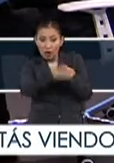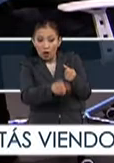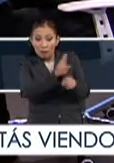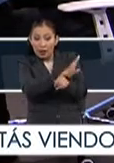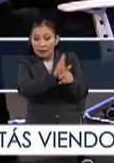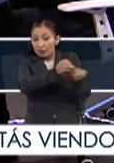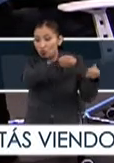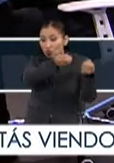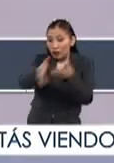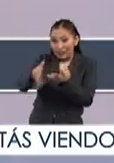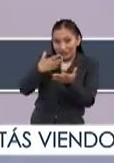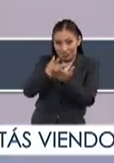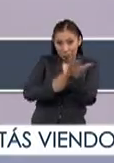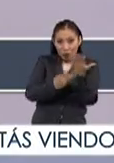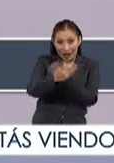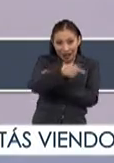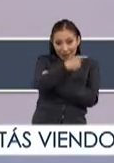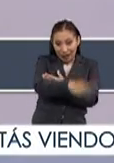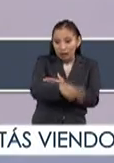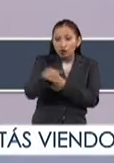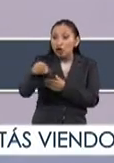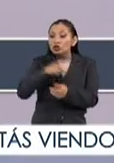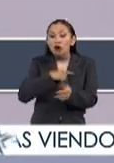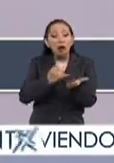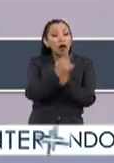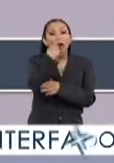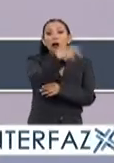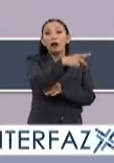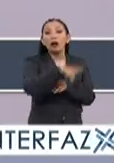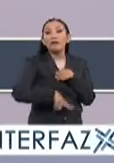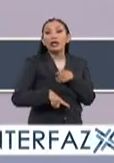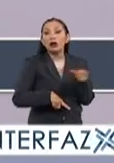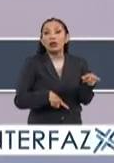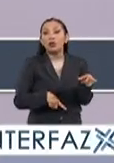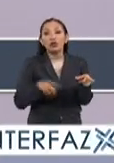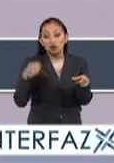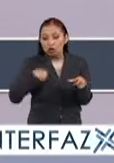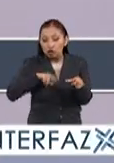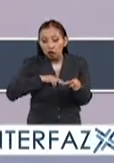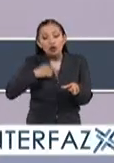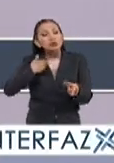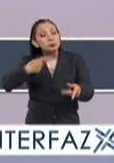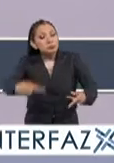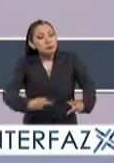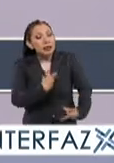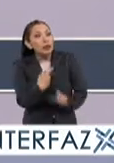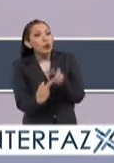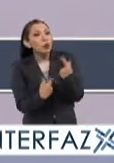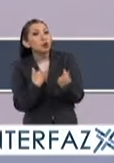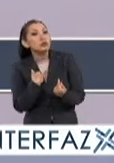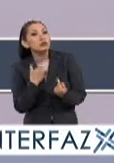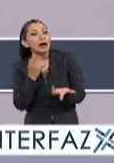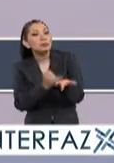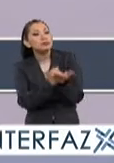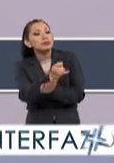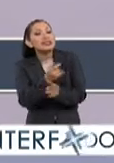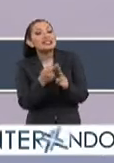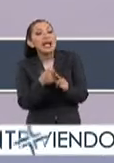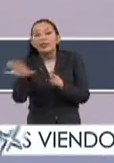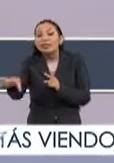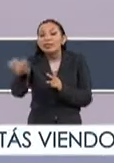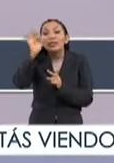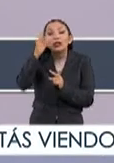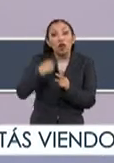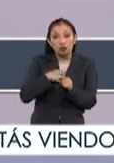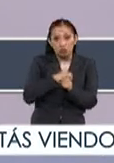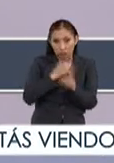beneficiarios de las políticas públicas no sea una decisión solamente del gobierno, sino que sea una decisión colectiva que nos pusimos,